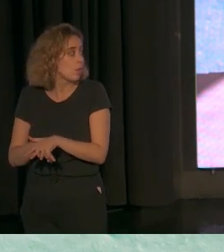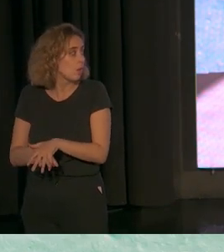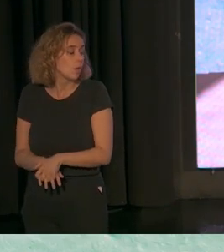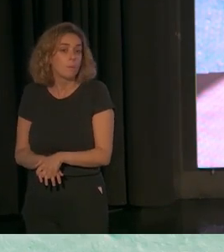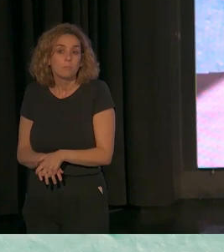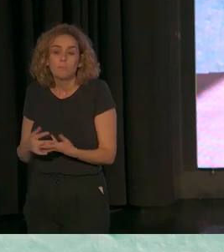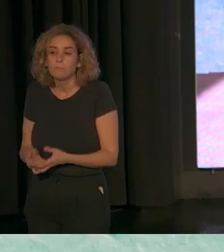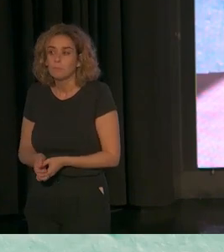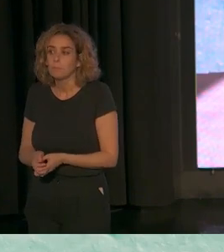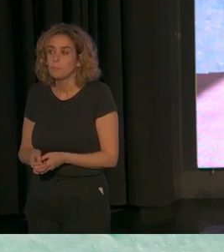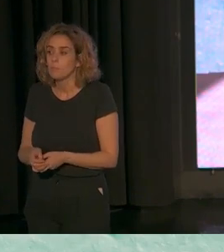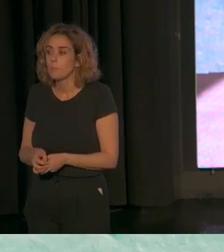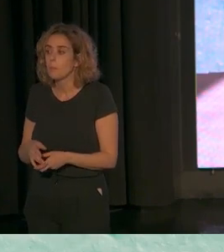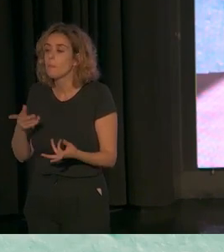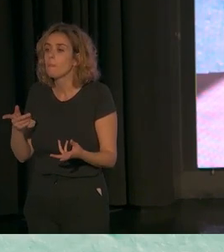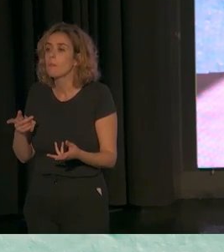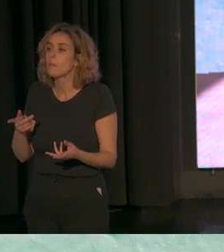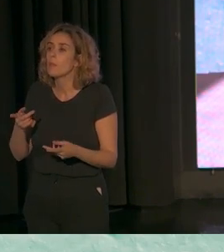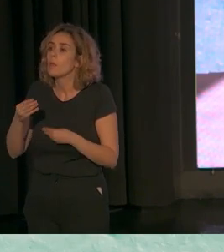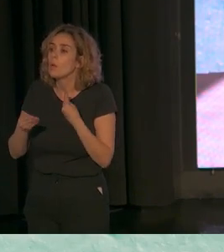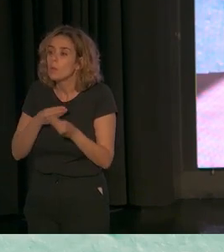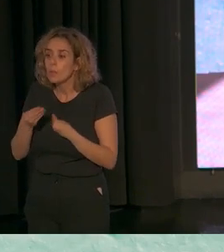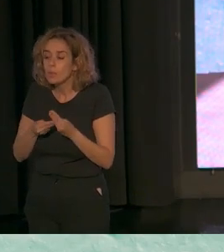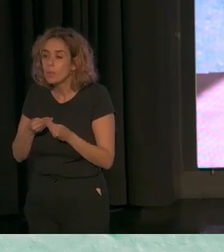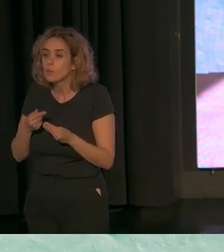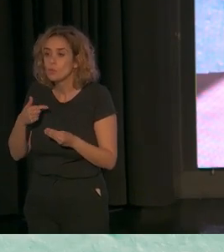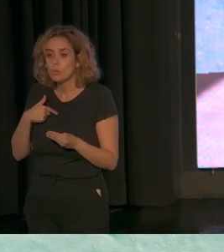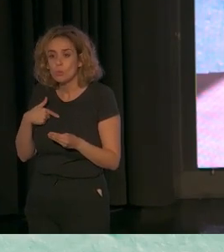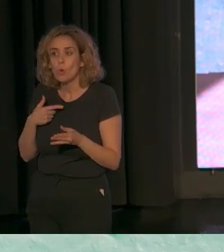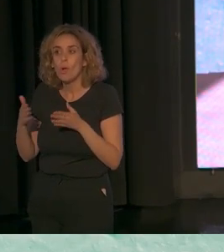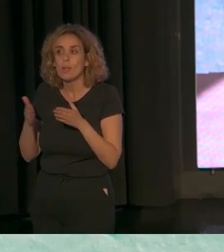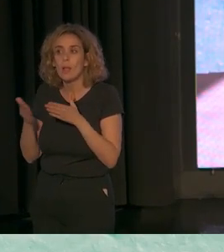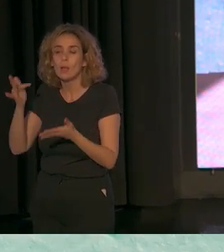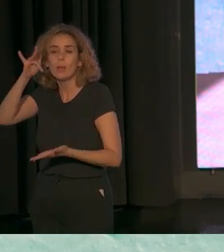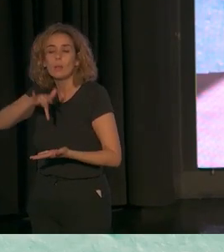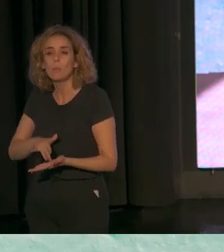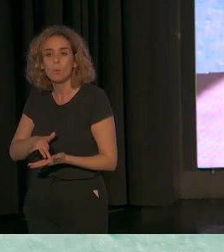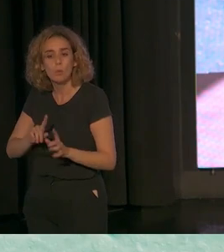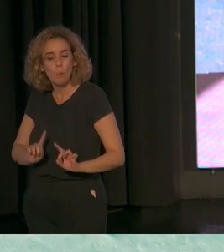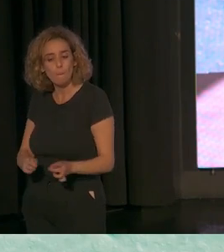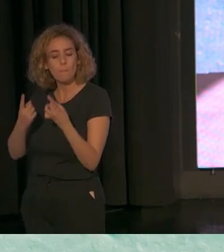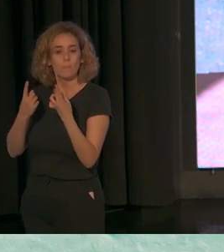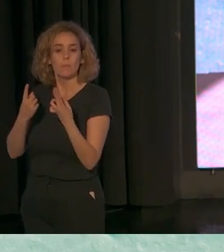pues tuvieron la amabilidad de invitarme y por eso pude tener en aquel momento unha primera